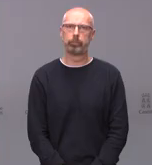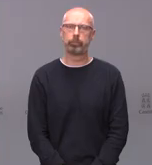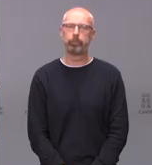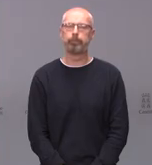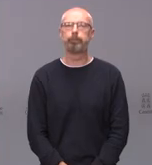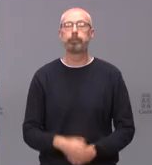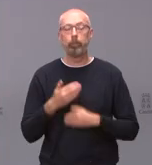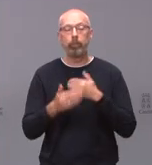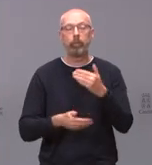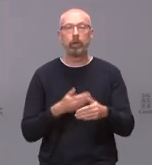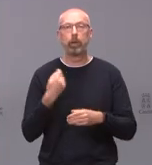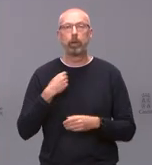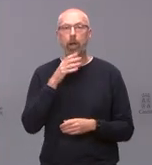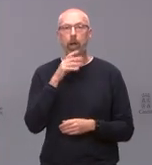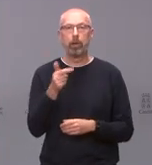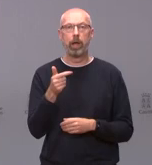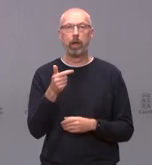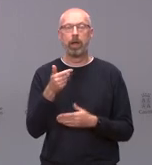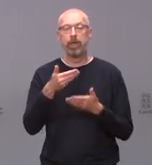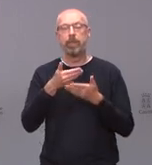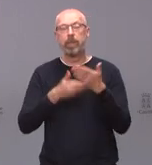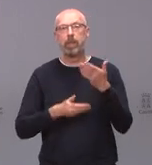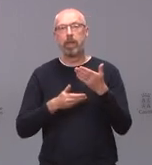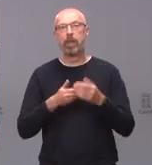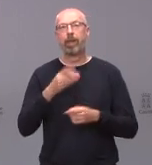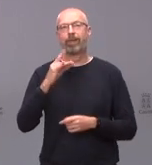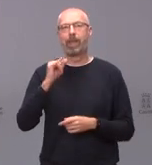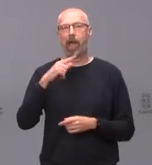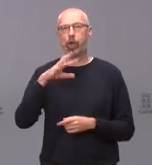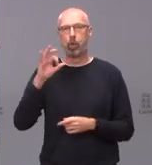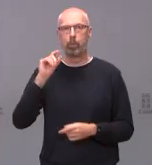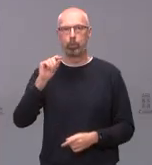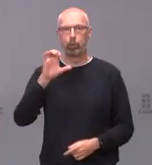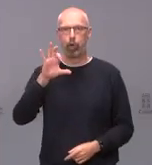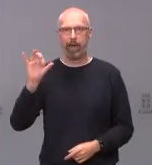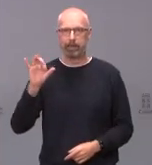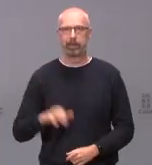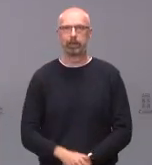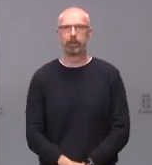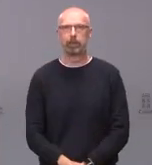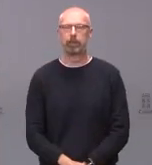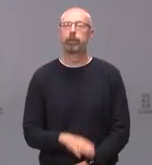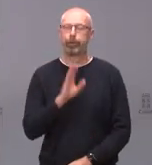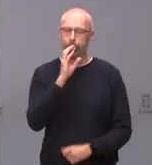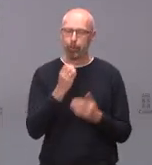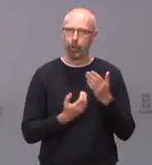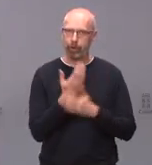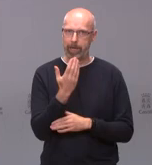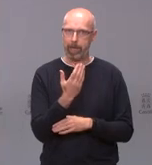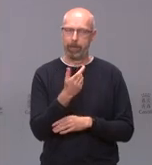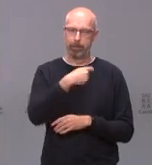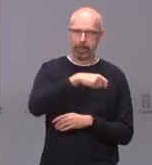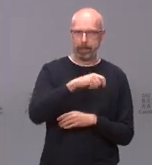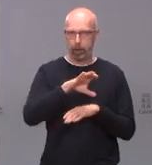Seguimos y lo hacemos con Alba Camazón del diario.es Alba buenos días Hola buenos días presidente y consejero yo quería